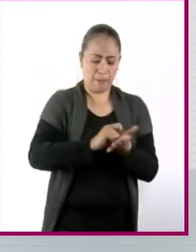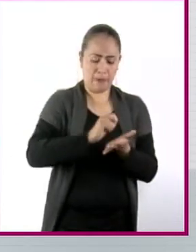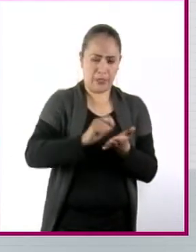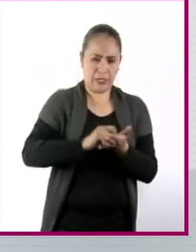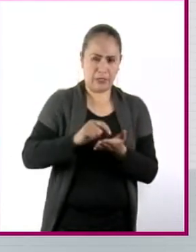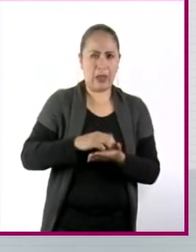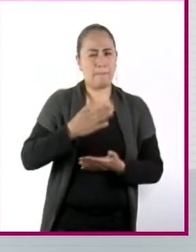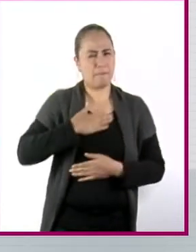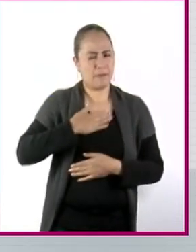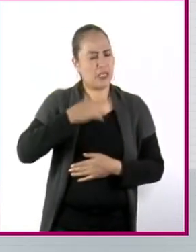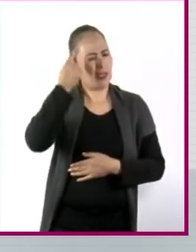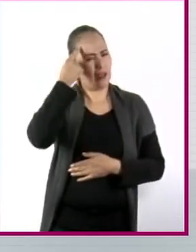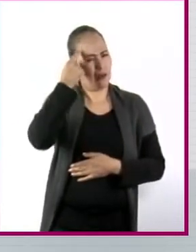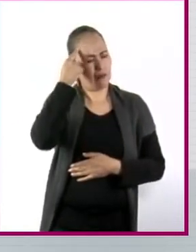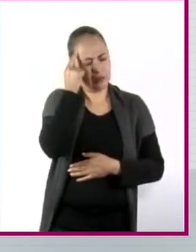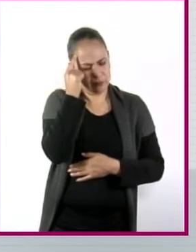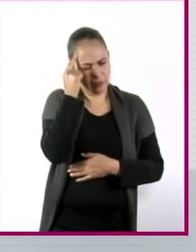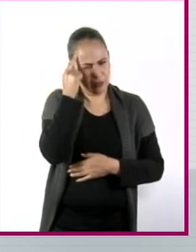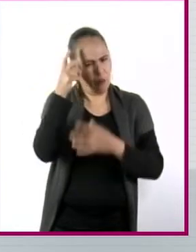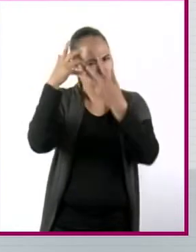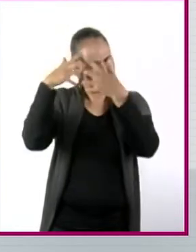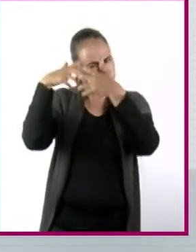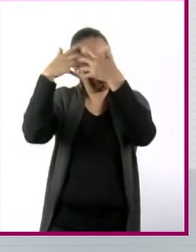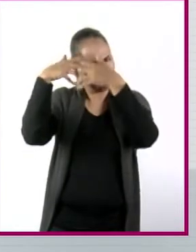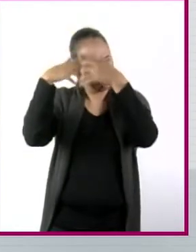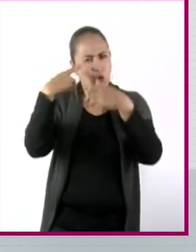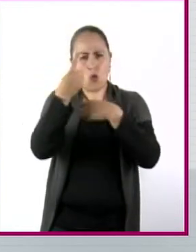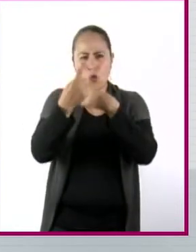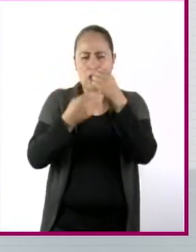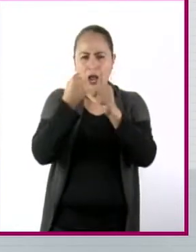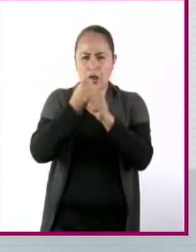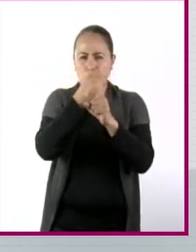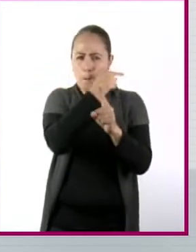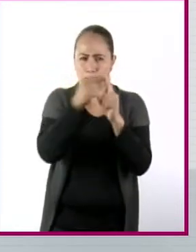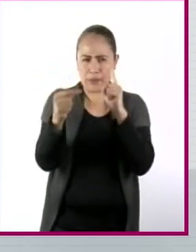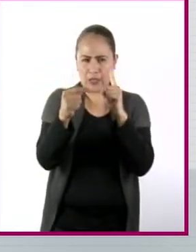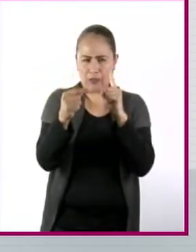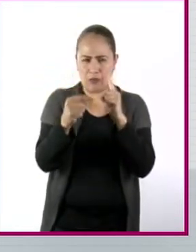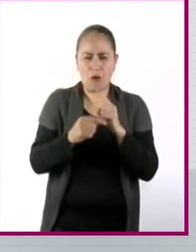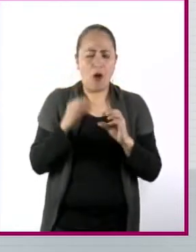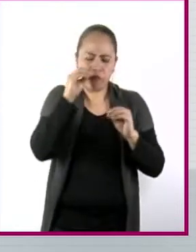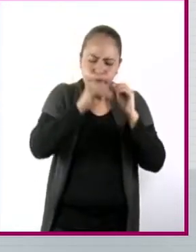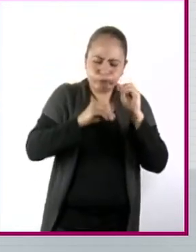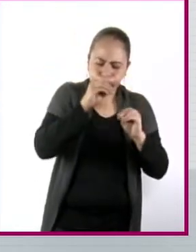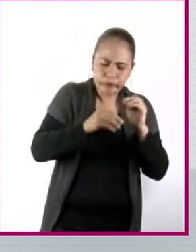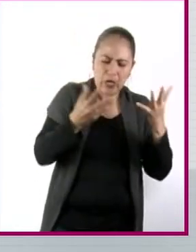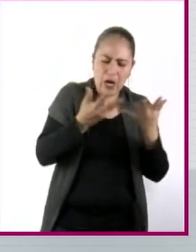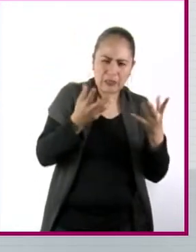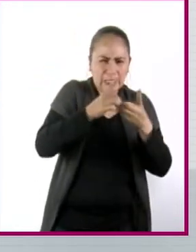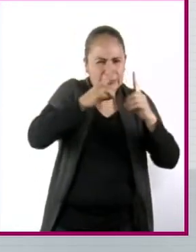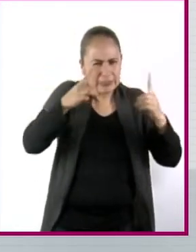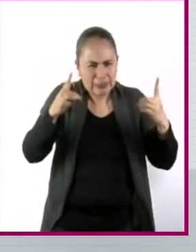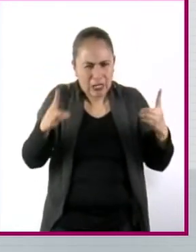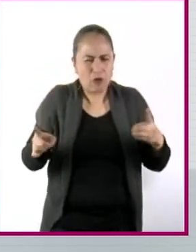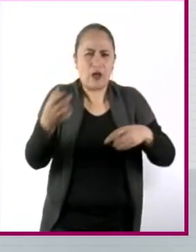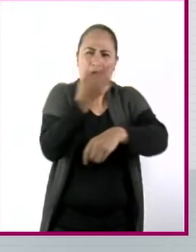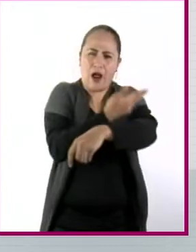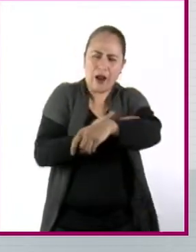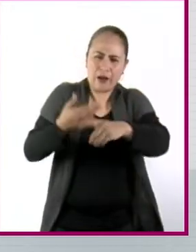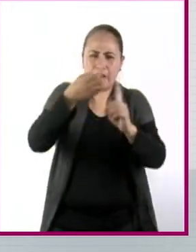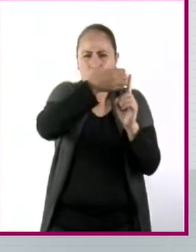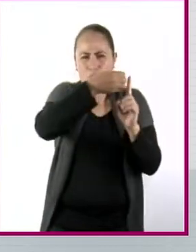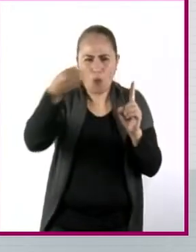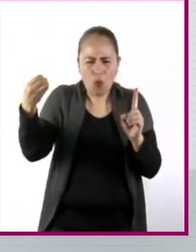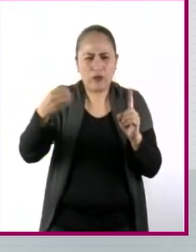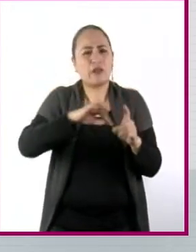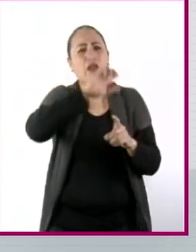generando en la cabeza y todo, pero fue año y medio que me tardé en generarlo, en desarrollarlo, en estructurarlo, en ir